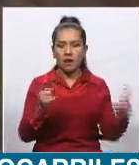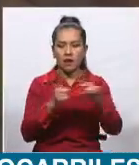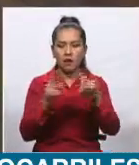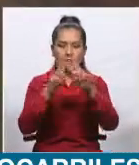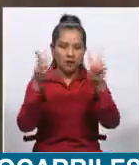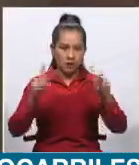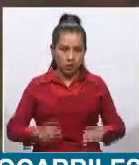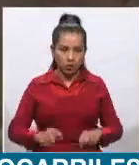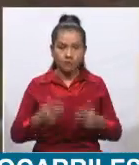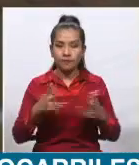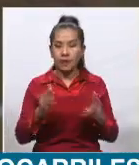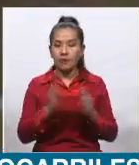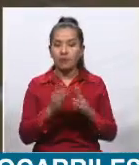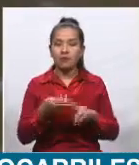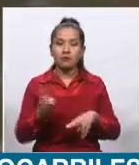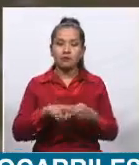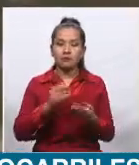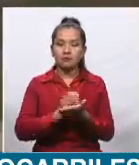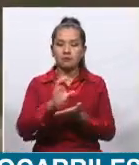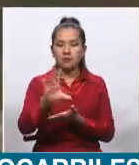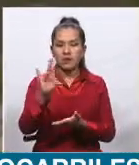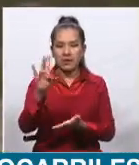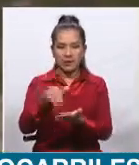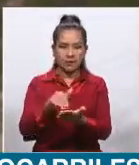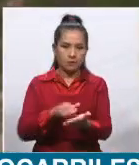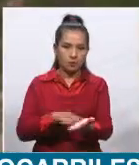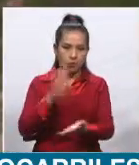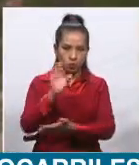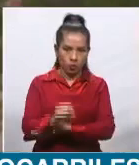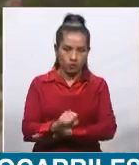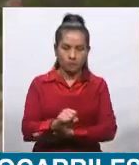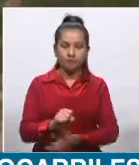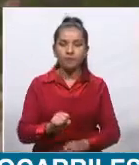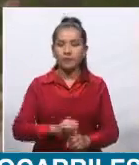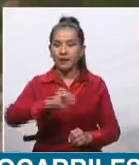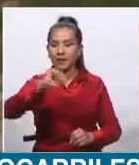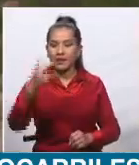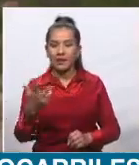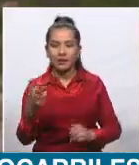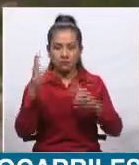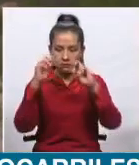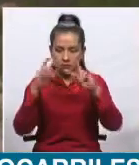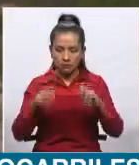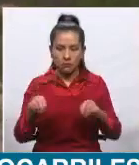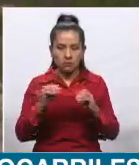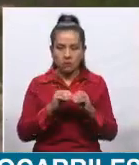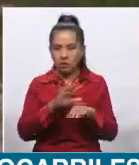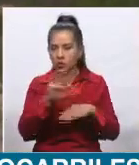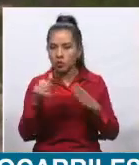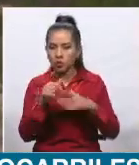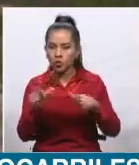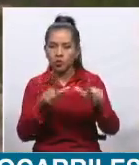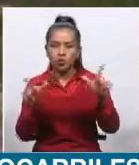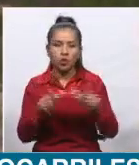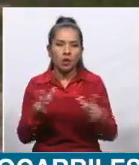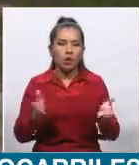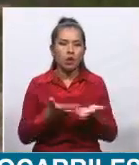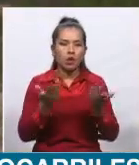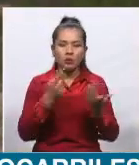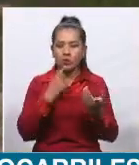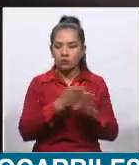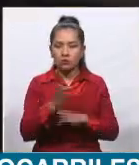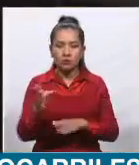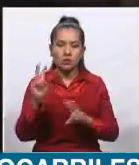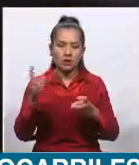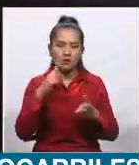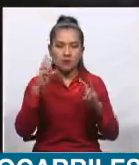Estamos desembolsando un poco más de 7 millones de bolivianos. El tercer estudio que estamos llevando a cabo es el análisis técnico y normativo